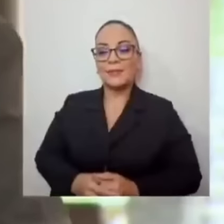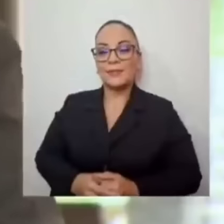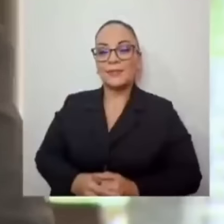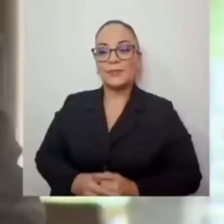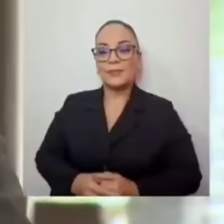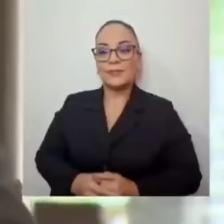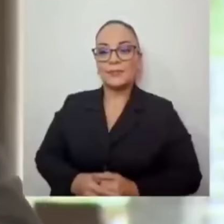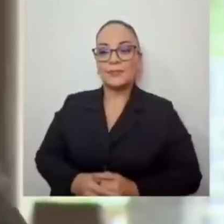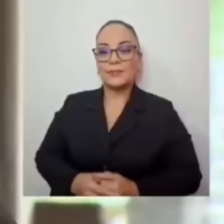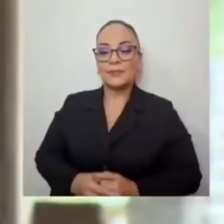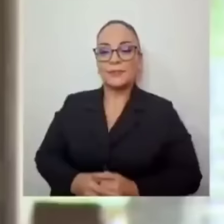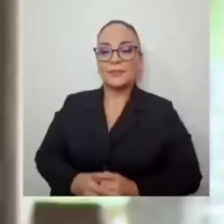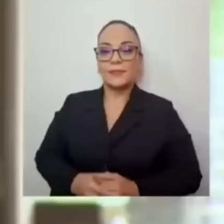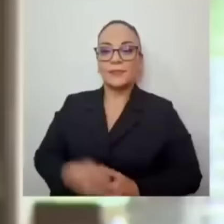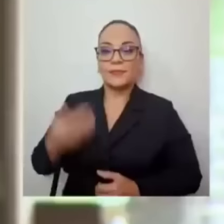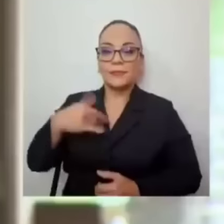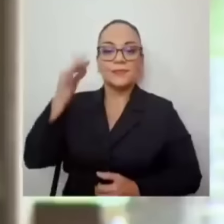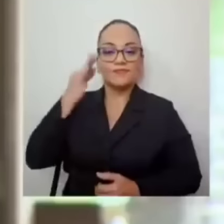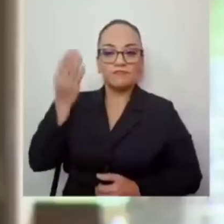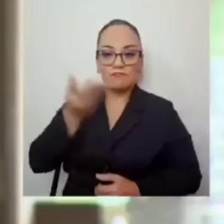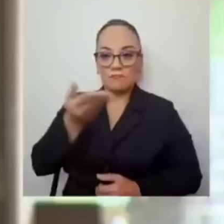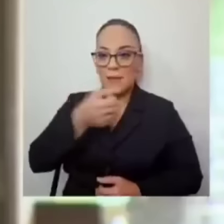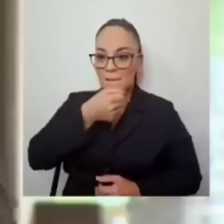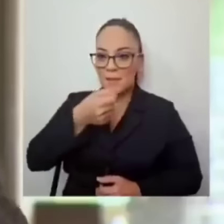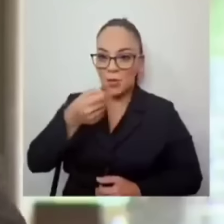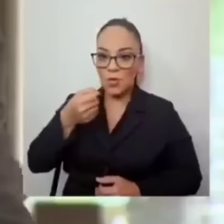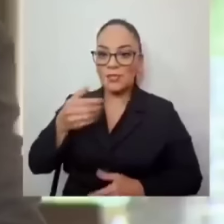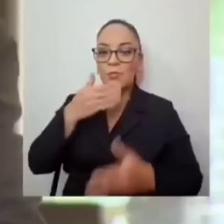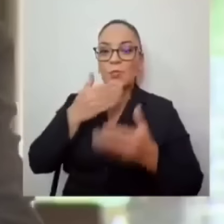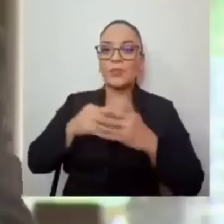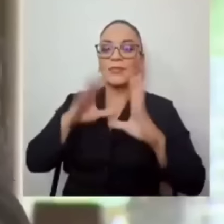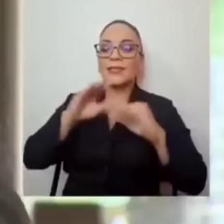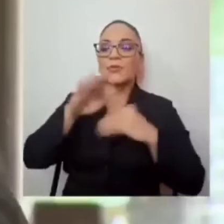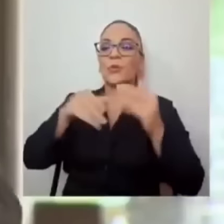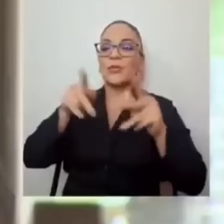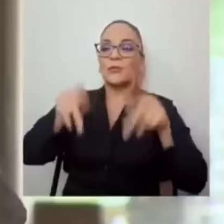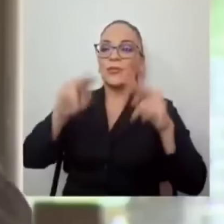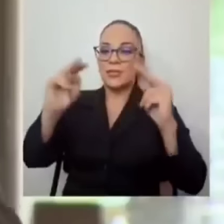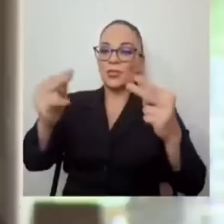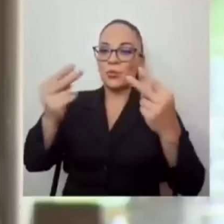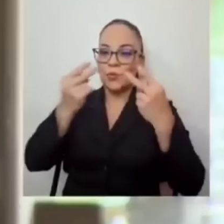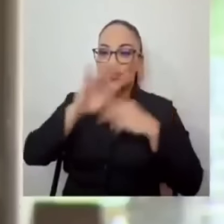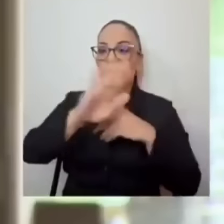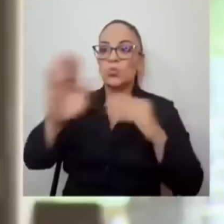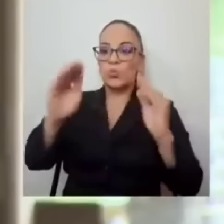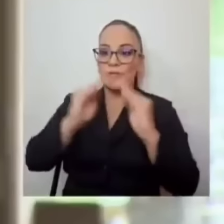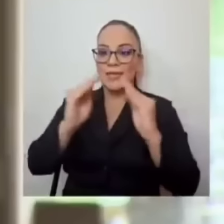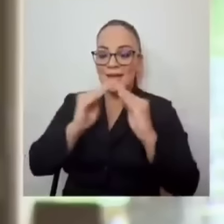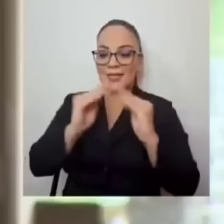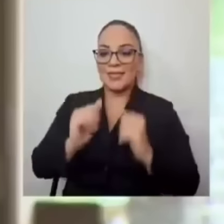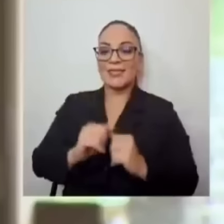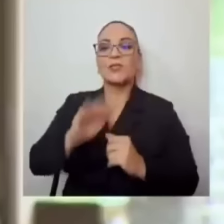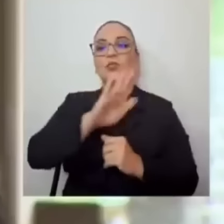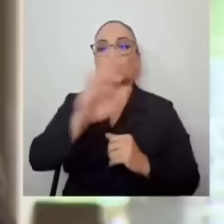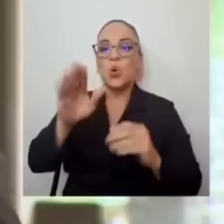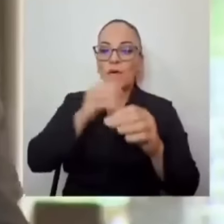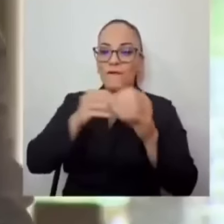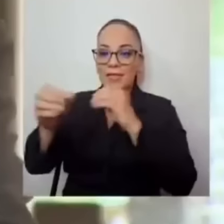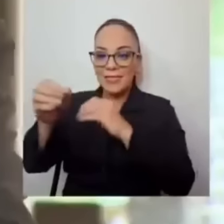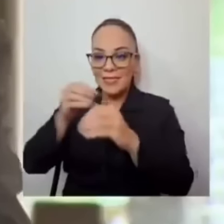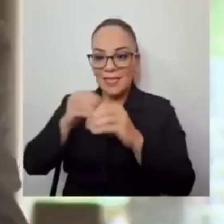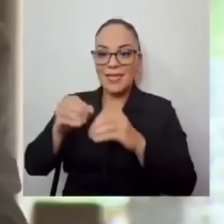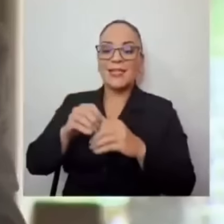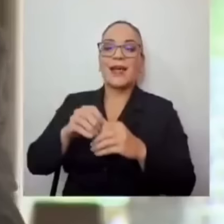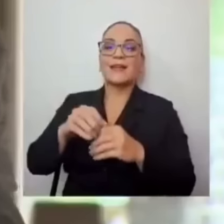Buenas señoras y señores periodistas y buenas tardes a todos los que nos ven en sus casas, en sus oficinas, en los automóviles.